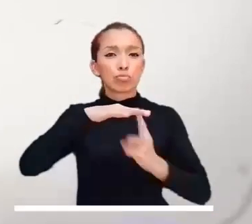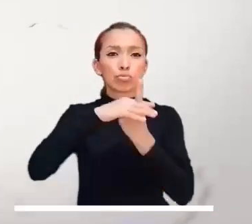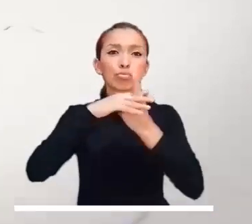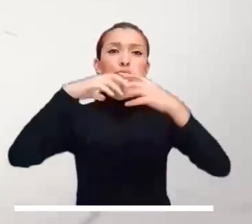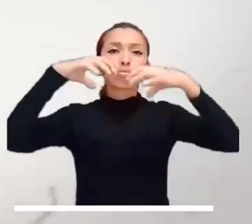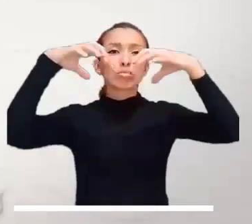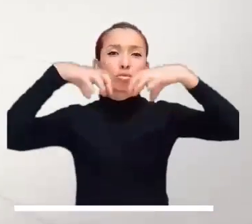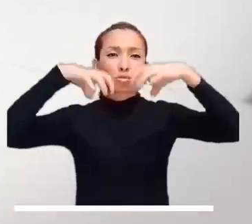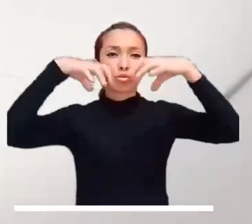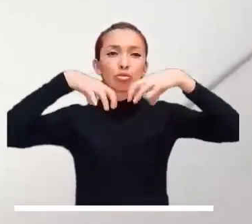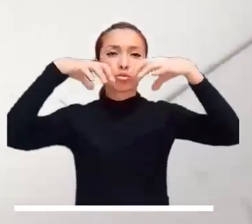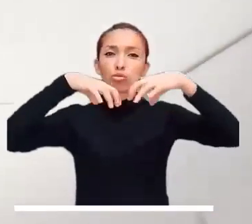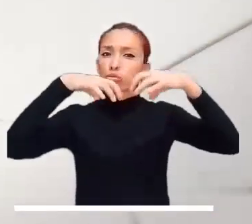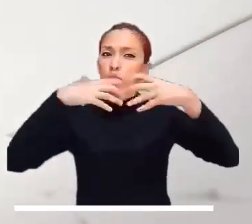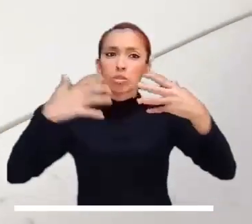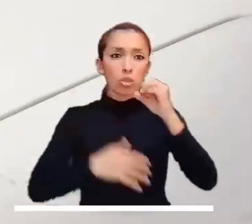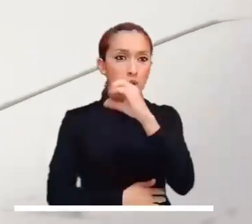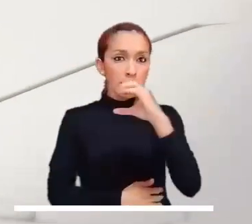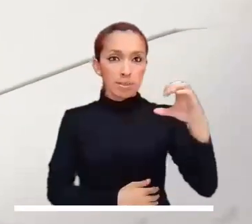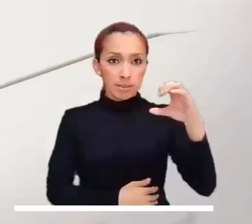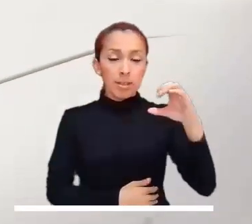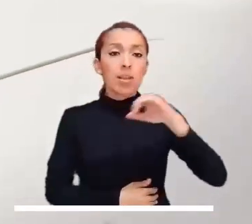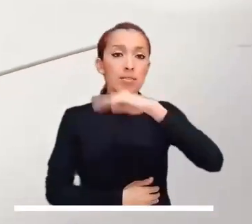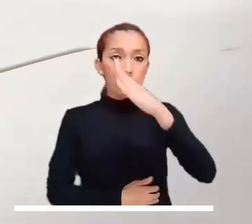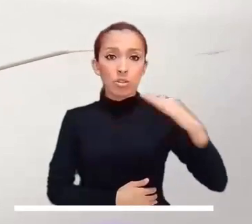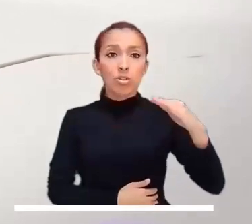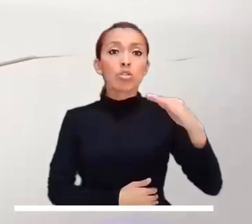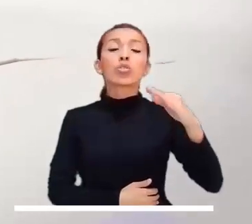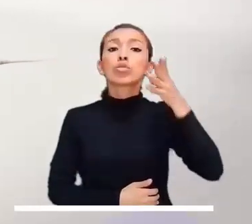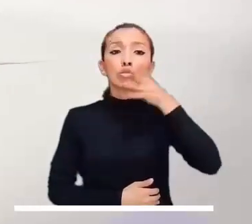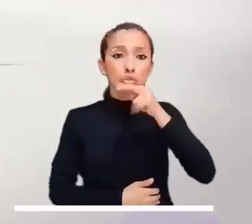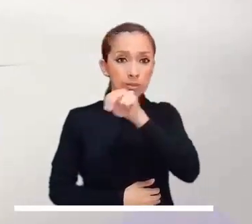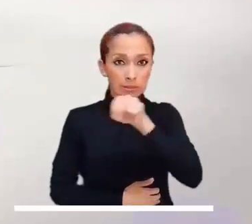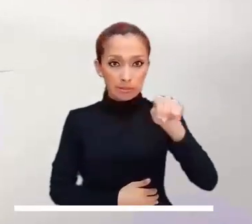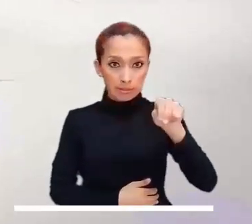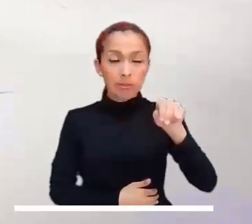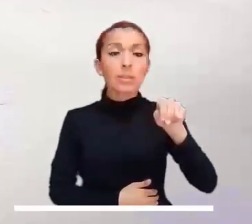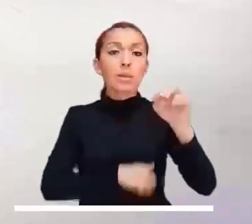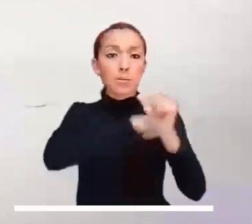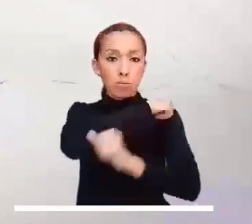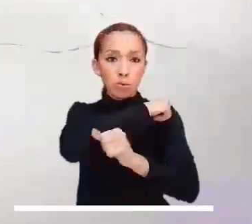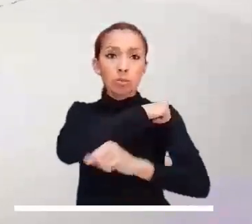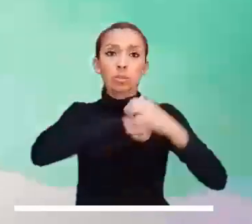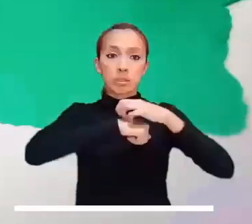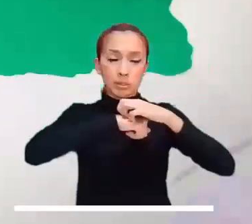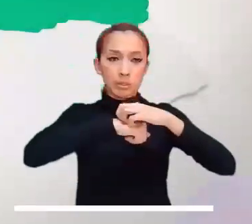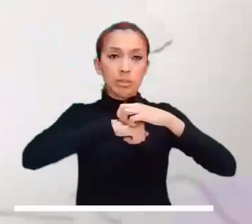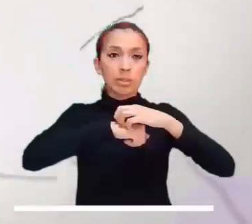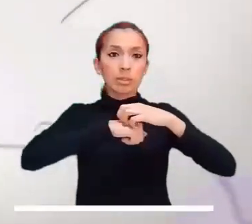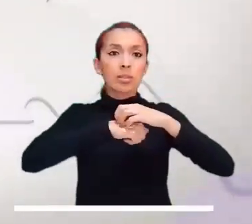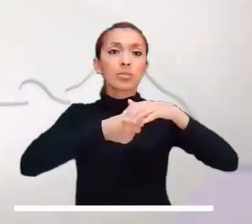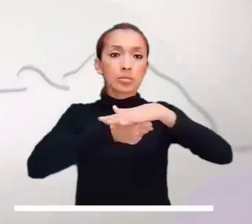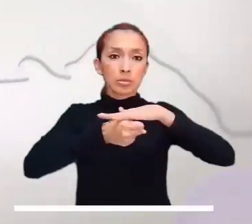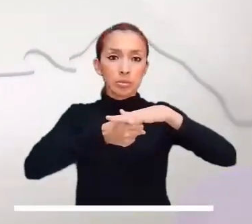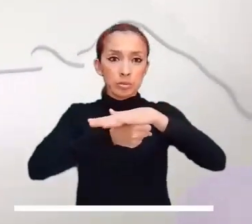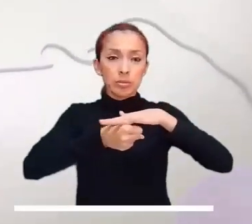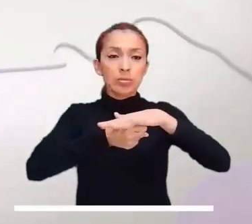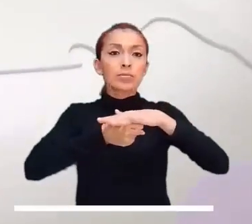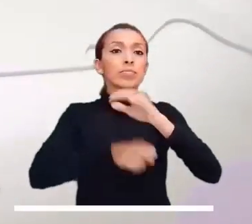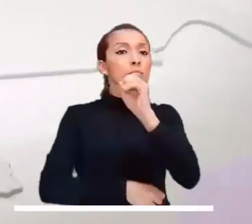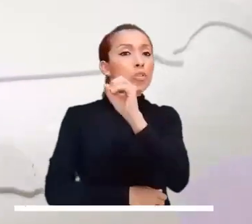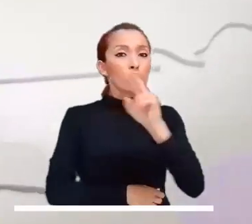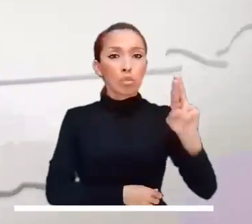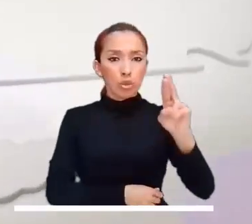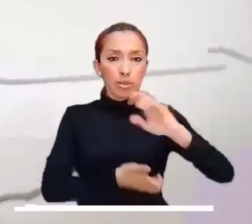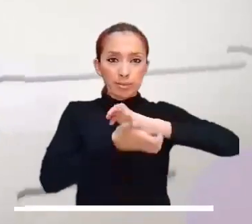esporádicas en el occidente de Antioquia, norte de Santander, Boyacá, Tolima, Cundinamarca y oriente